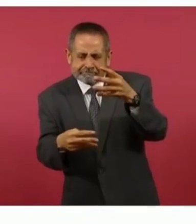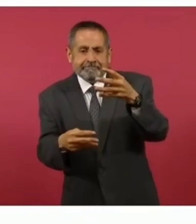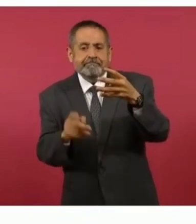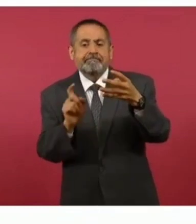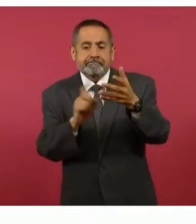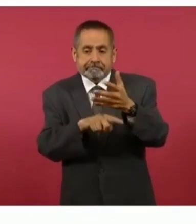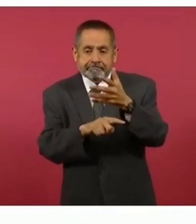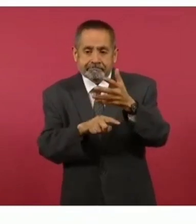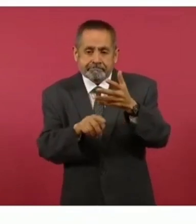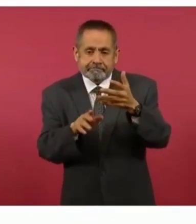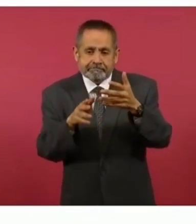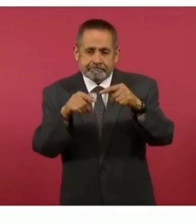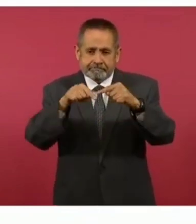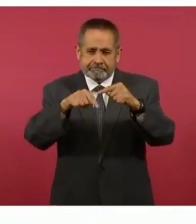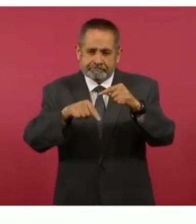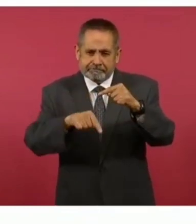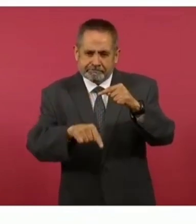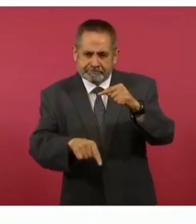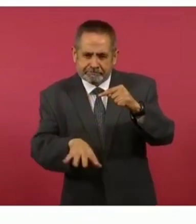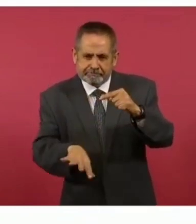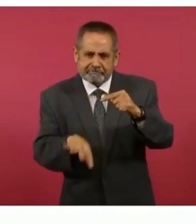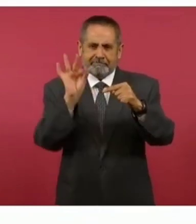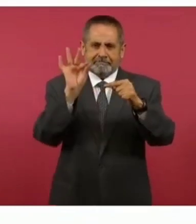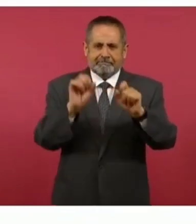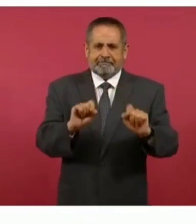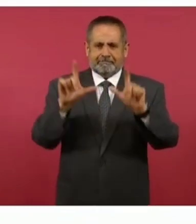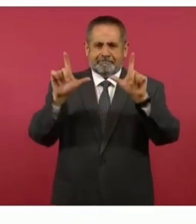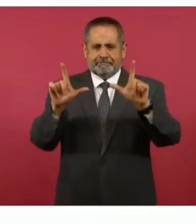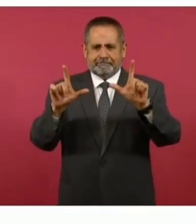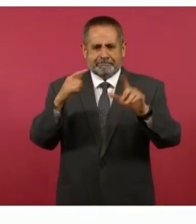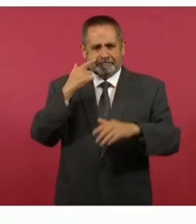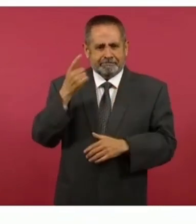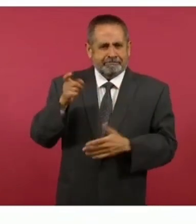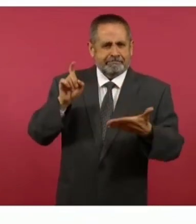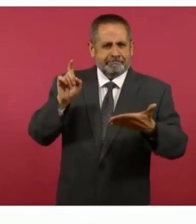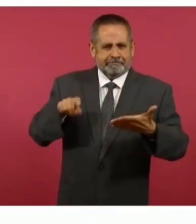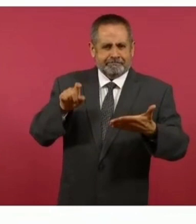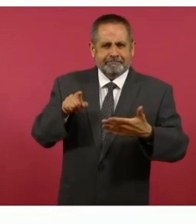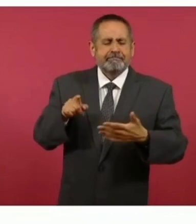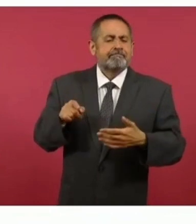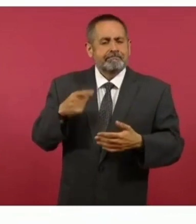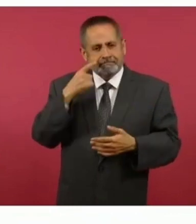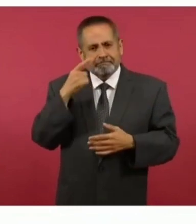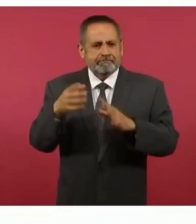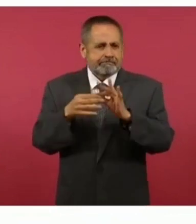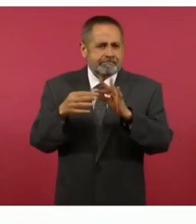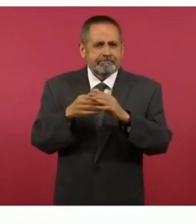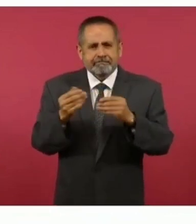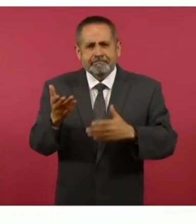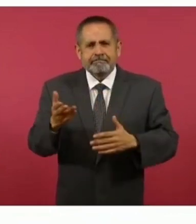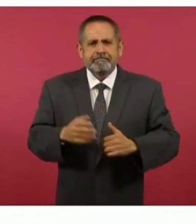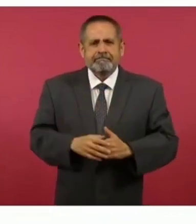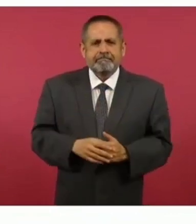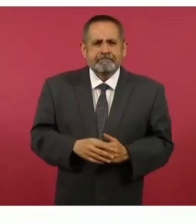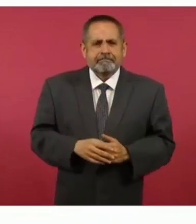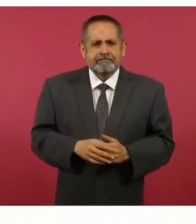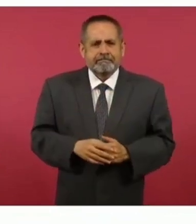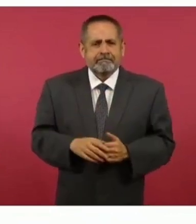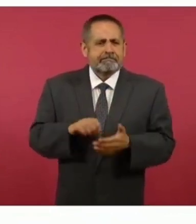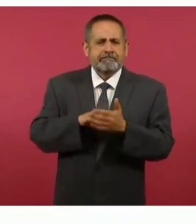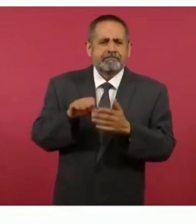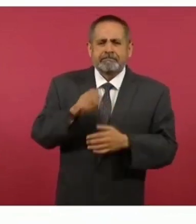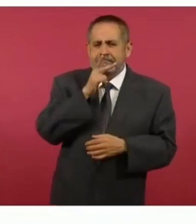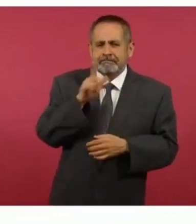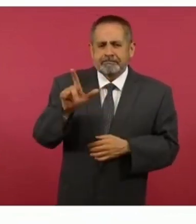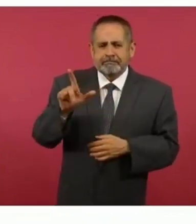exacto en el que se mencionó. Entonces, si le damos clic, se ingresa litio, por